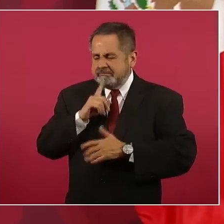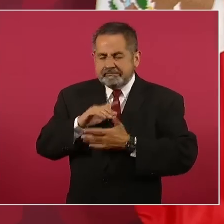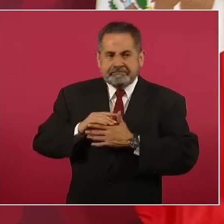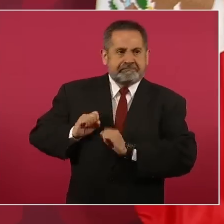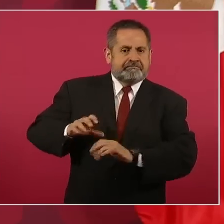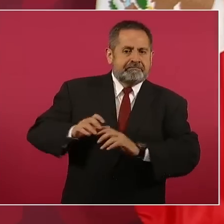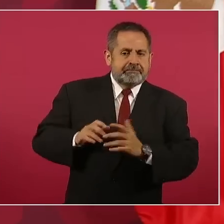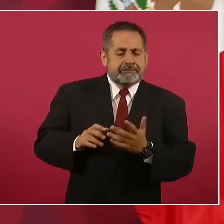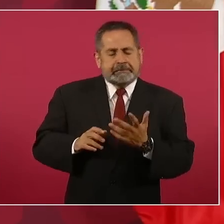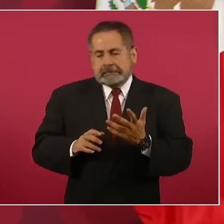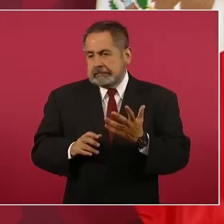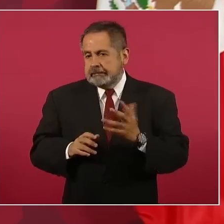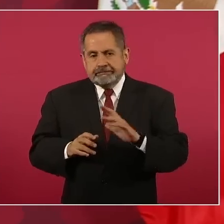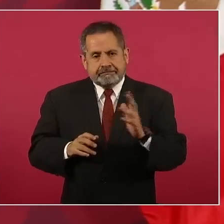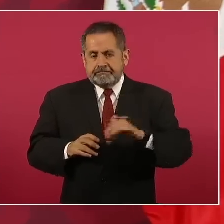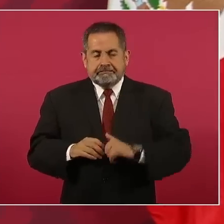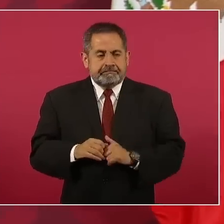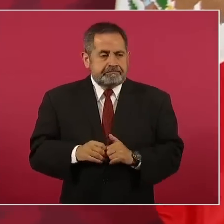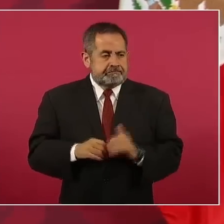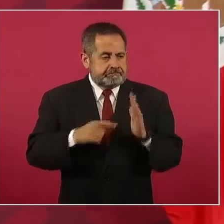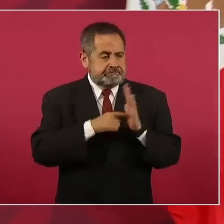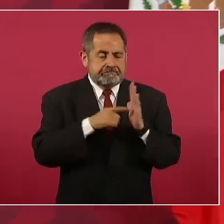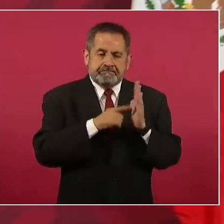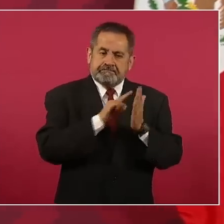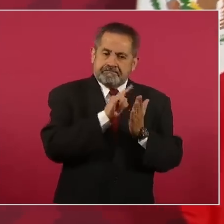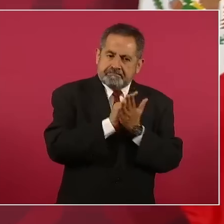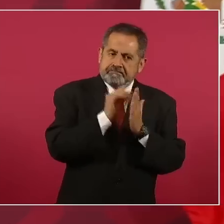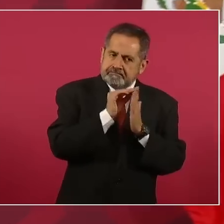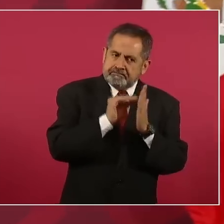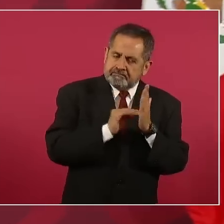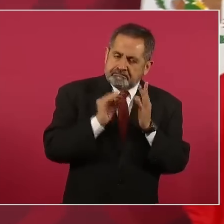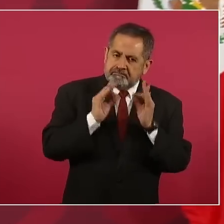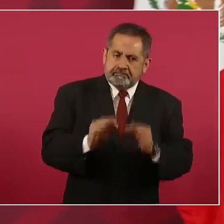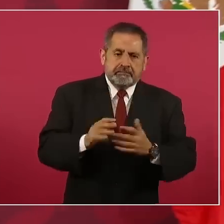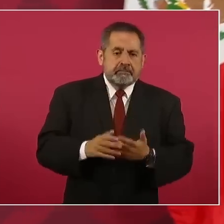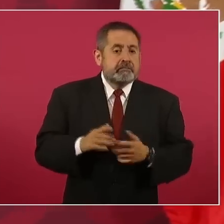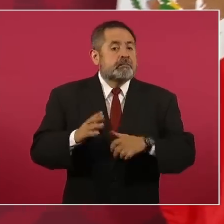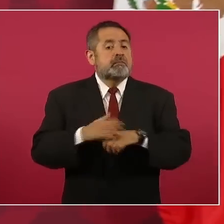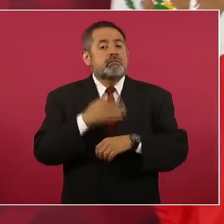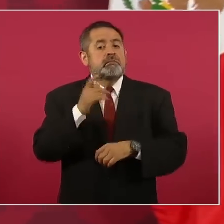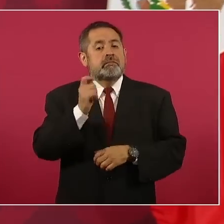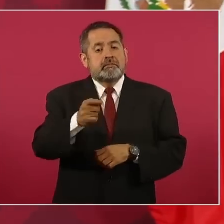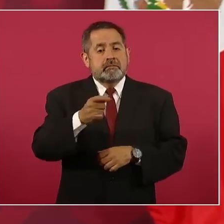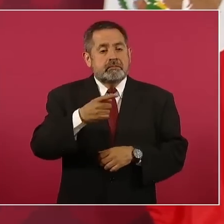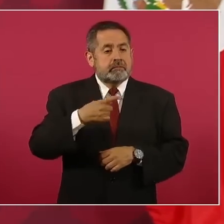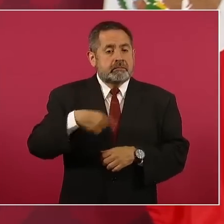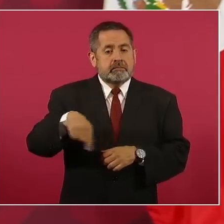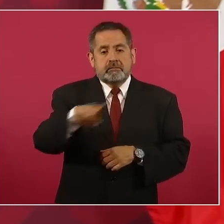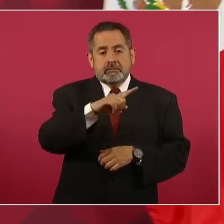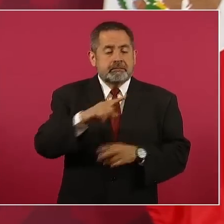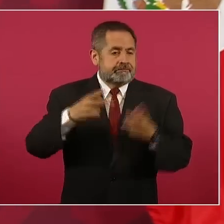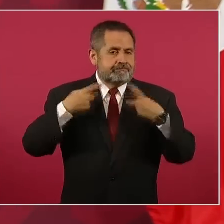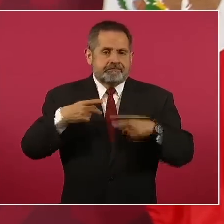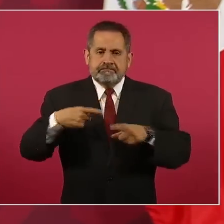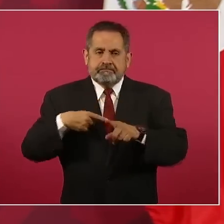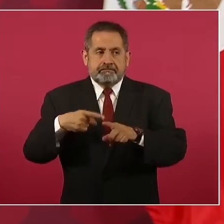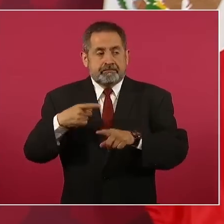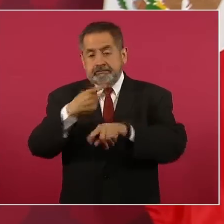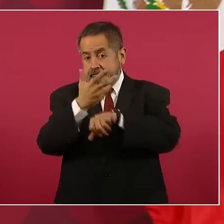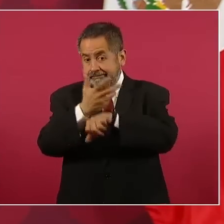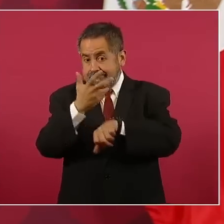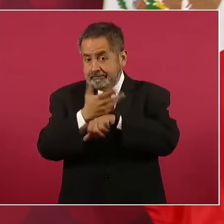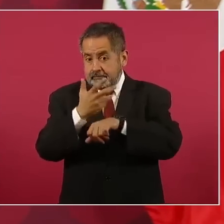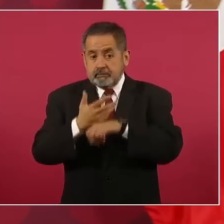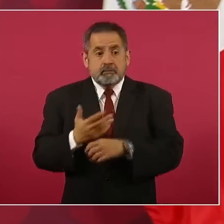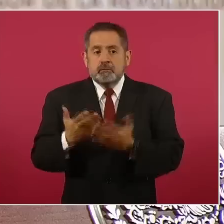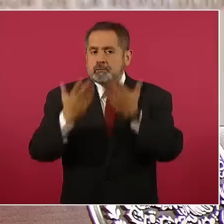También por la conveniencia, como ha sucedido siempre, de empleadores sin escrúpulos en Estados Unidos